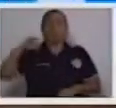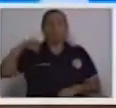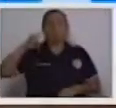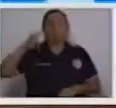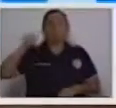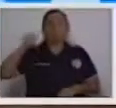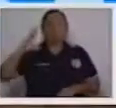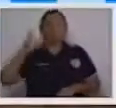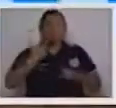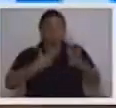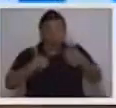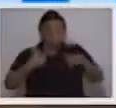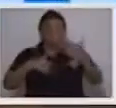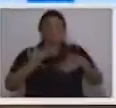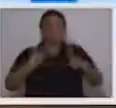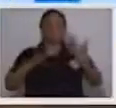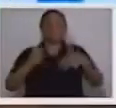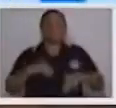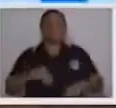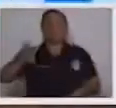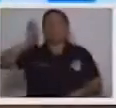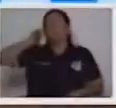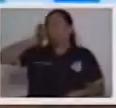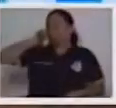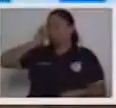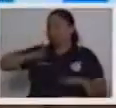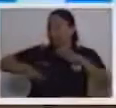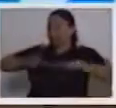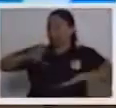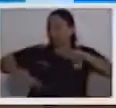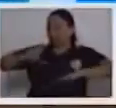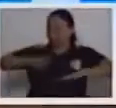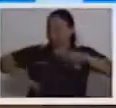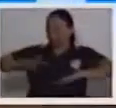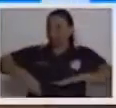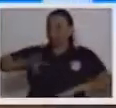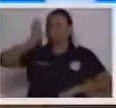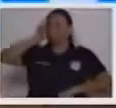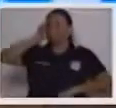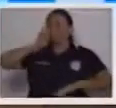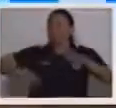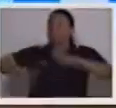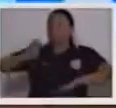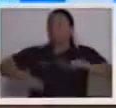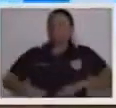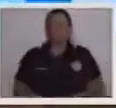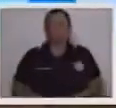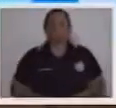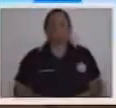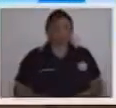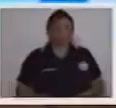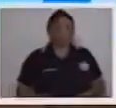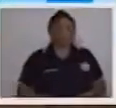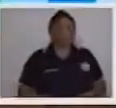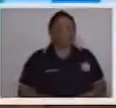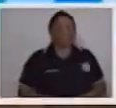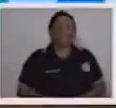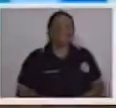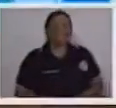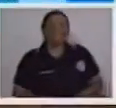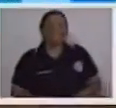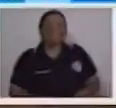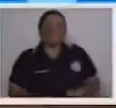cuac. Y el lenguaje de señas de pato es así. Así. Y lo acompañamos así, como que son patas de pato.